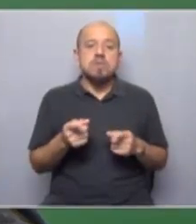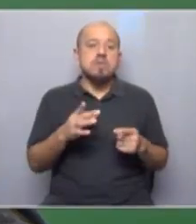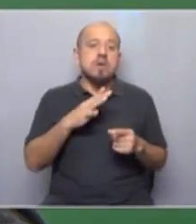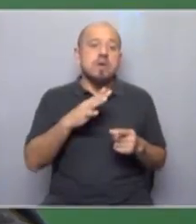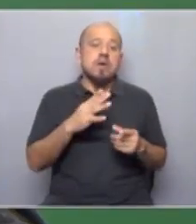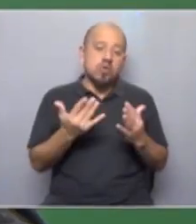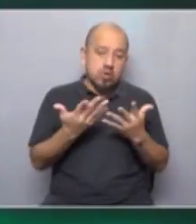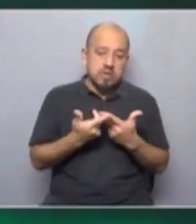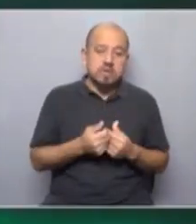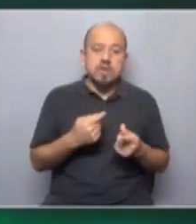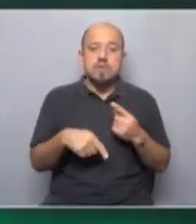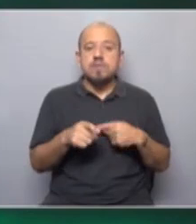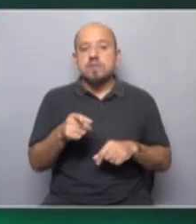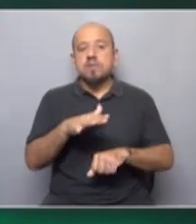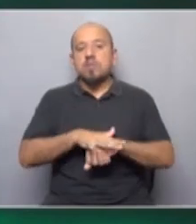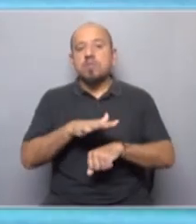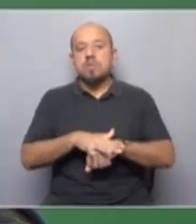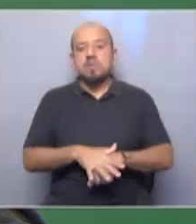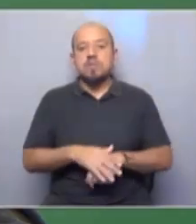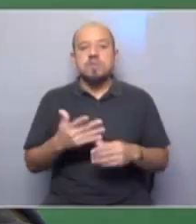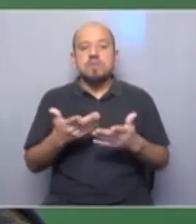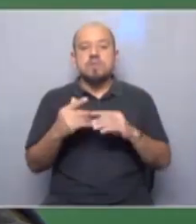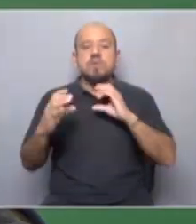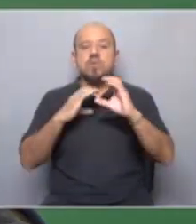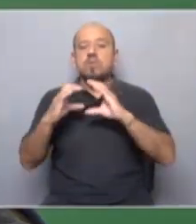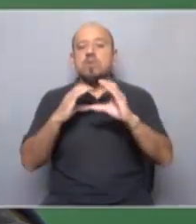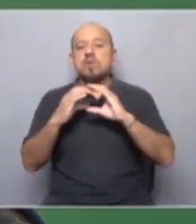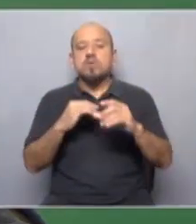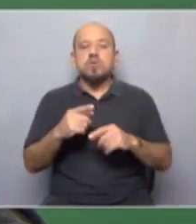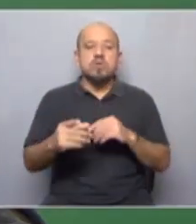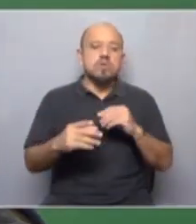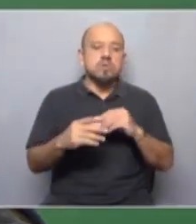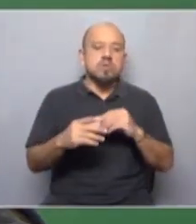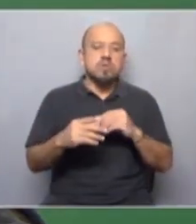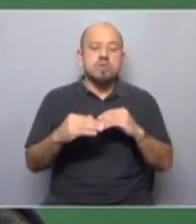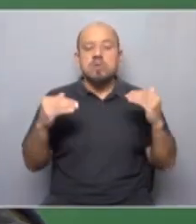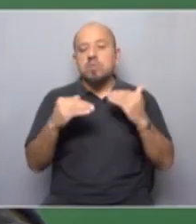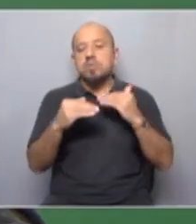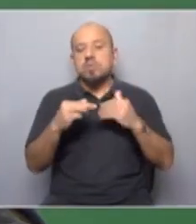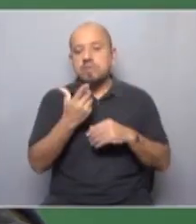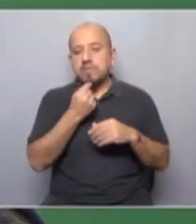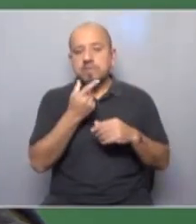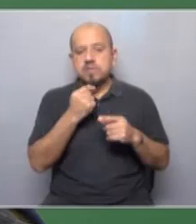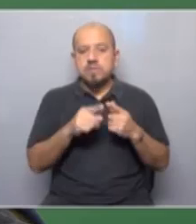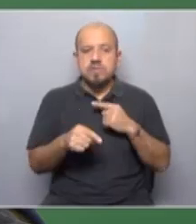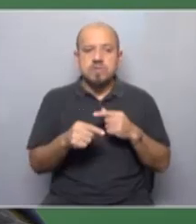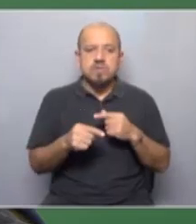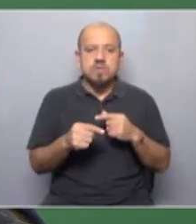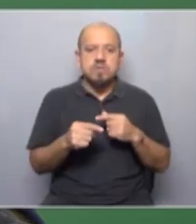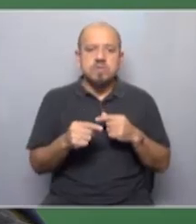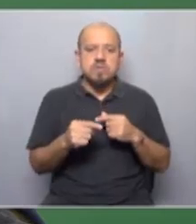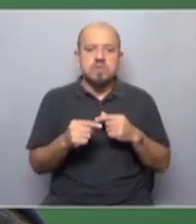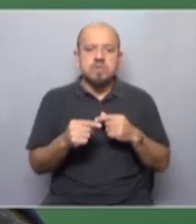organizarlo. Y además en esa época ahora las comunicaciones, el transporte, todo se facilita pero yo insisto mucho en esta